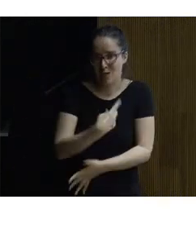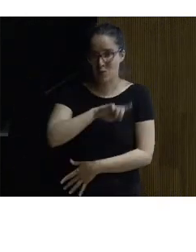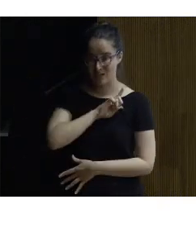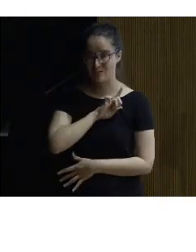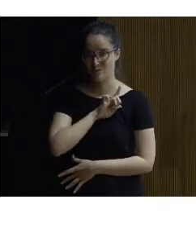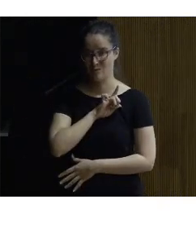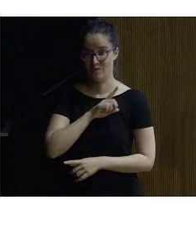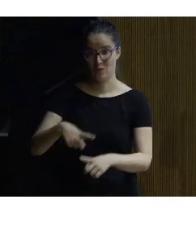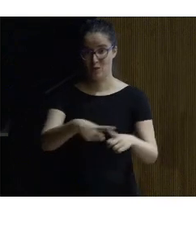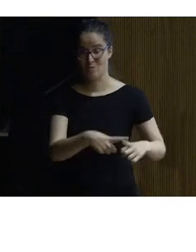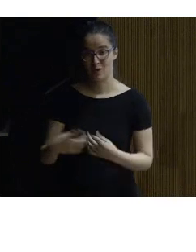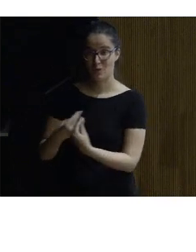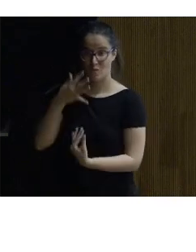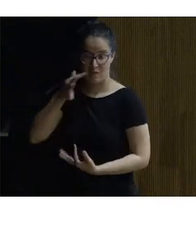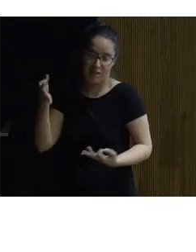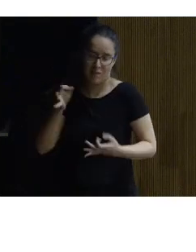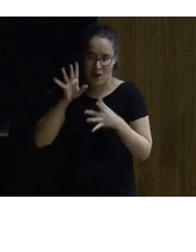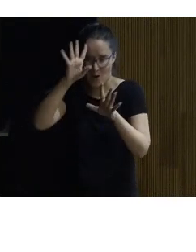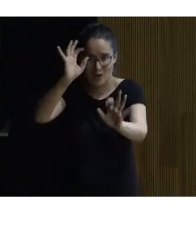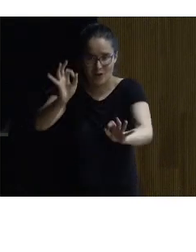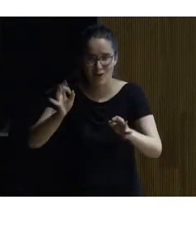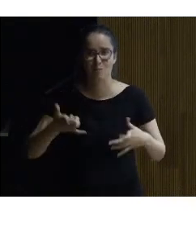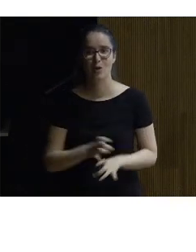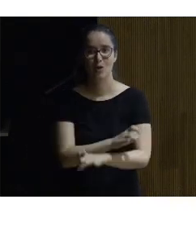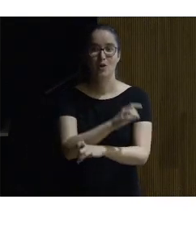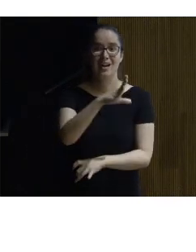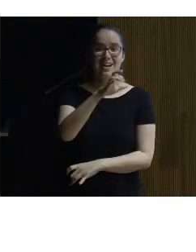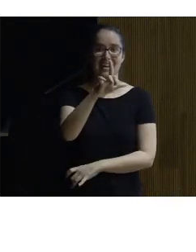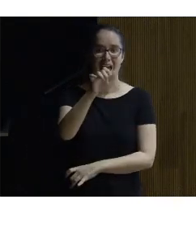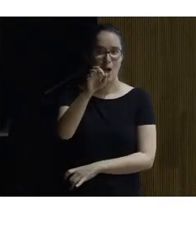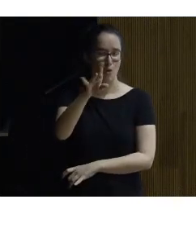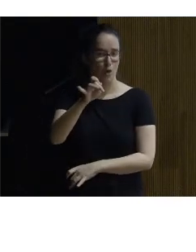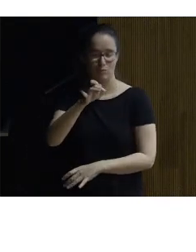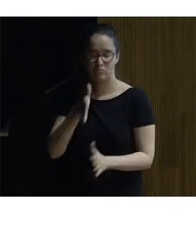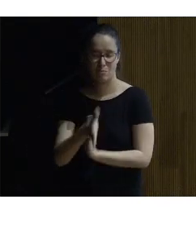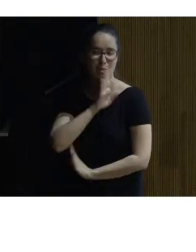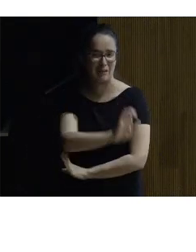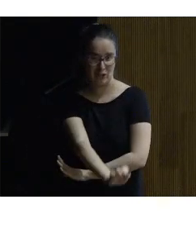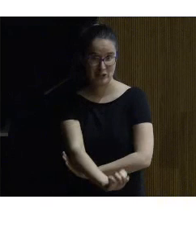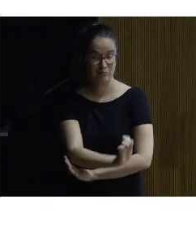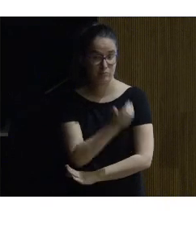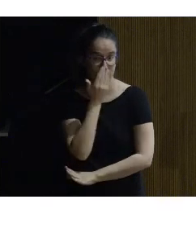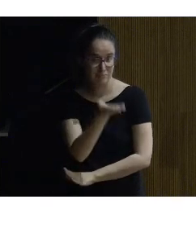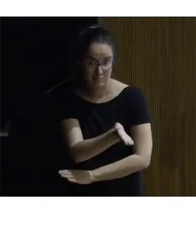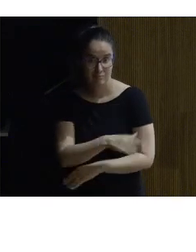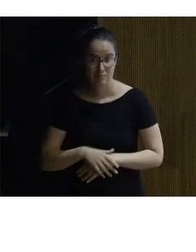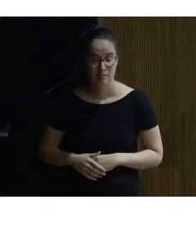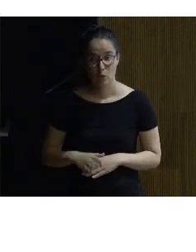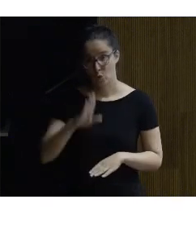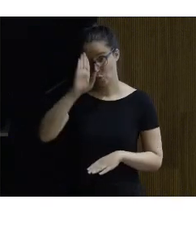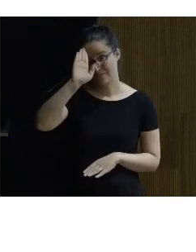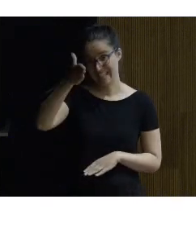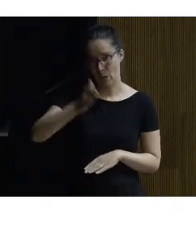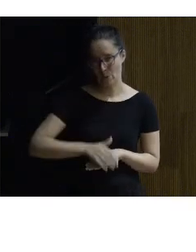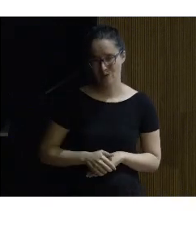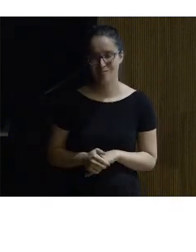compartido con Francia como debe ser pero Claudio fue un emperador estupendo la verdad es que un saludo cordial